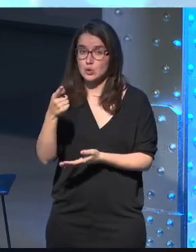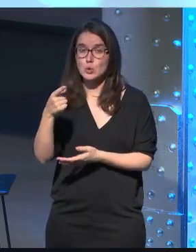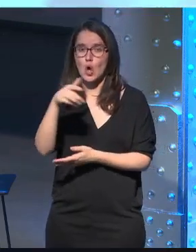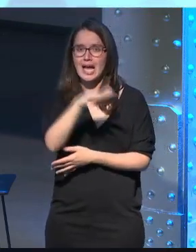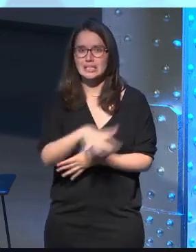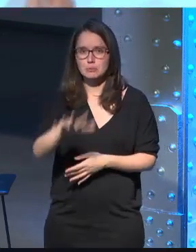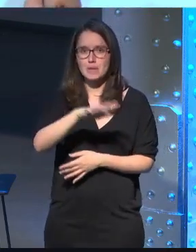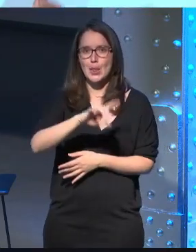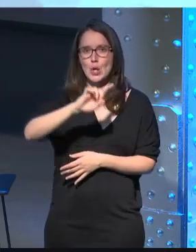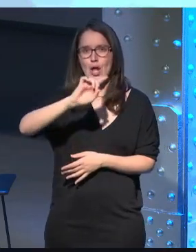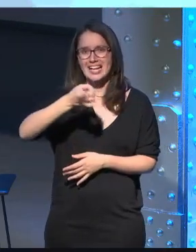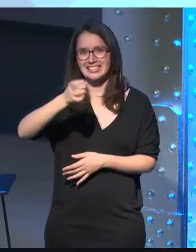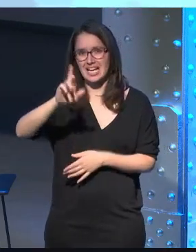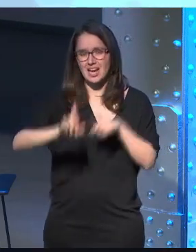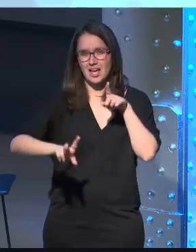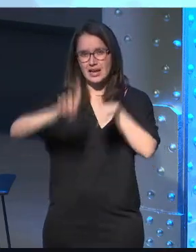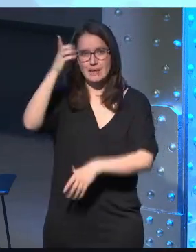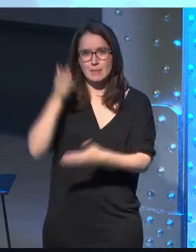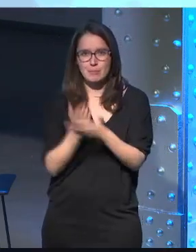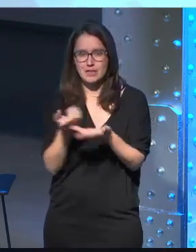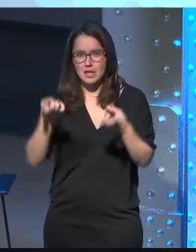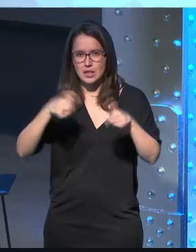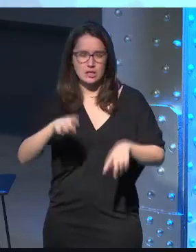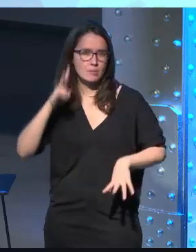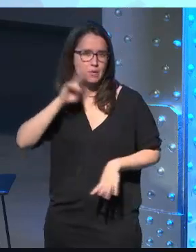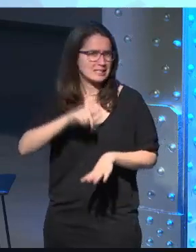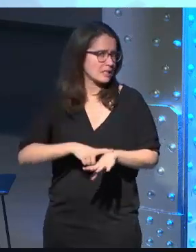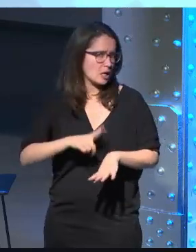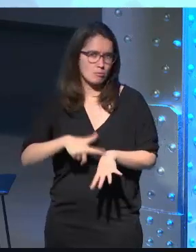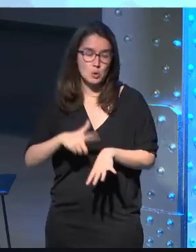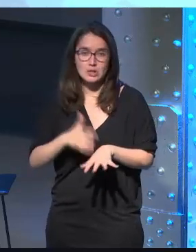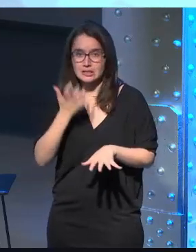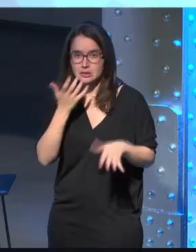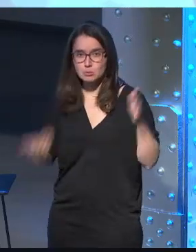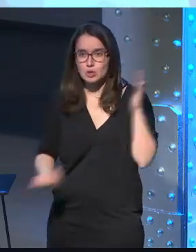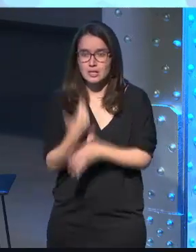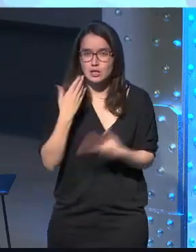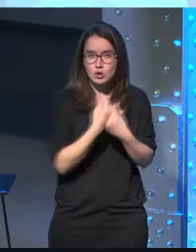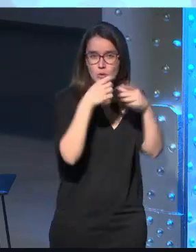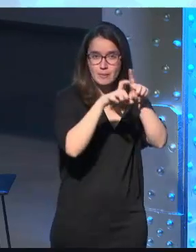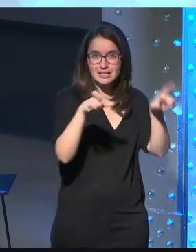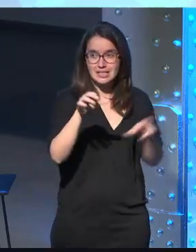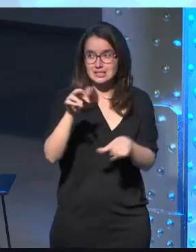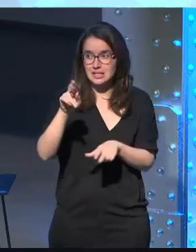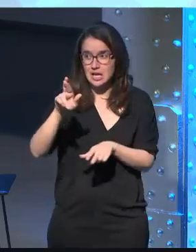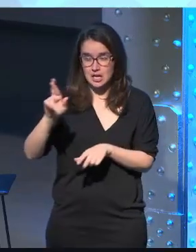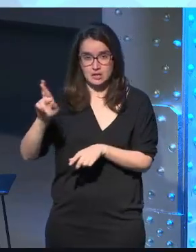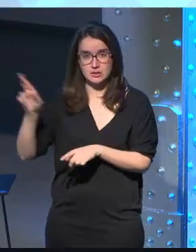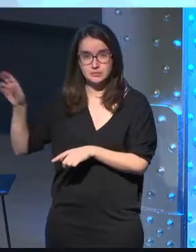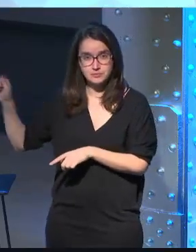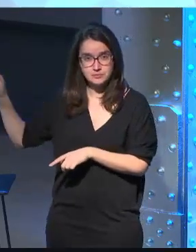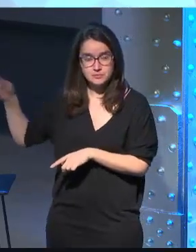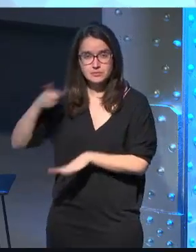XR arriba o sea que podéis pedir cita podéis verlo con tiempo y si vais por las mañanas como empresa Sara que está aquí que es la